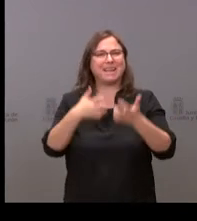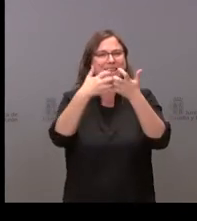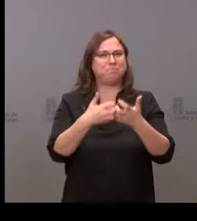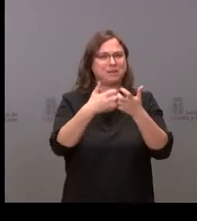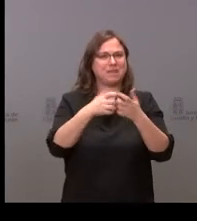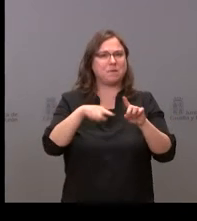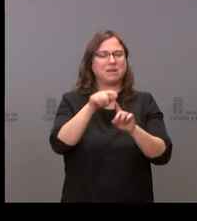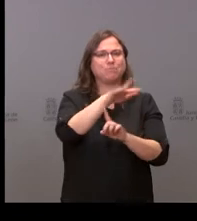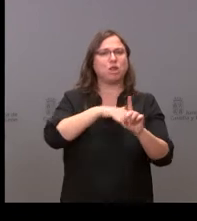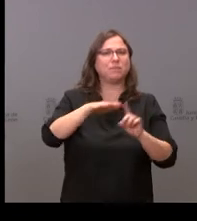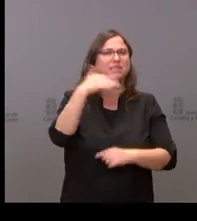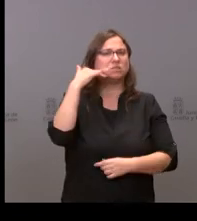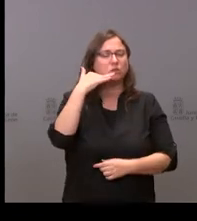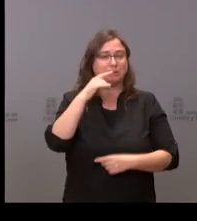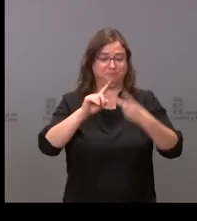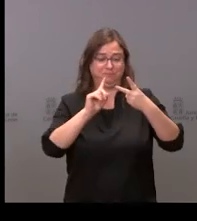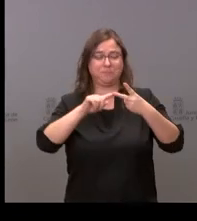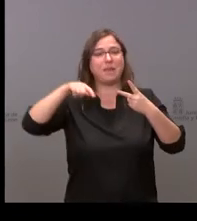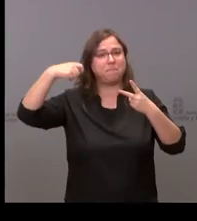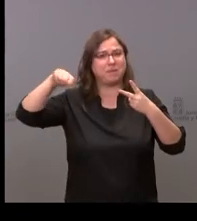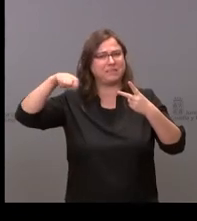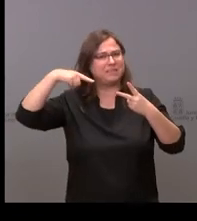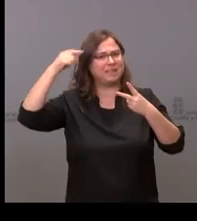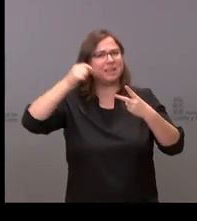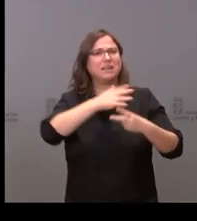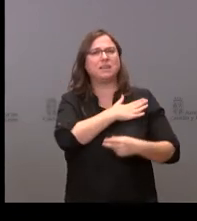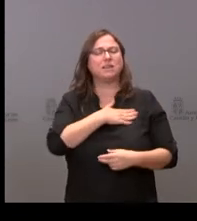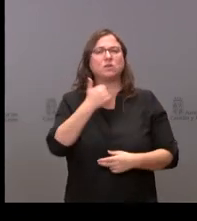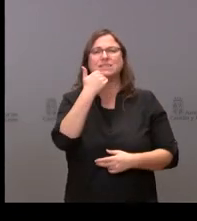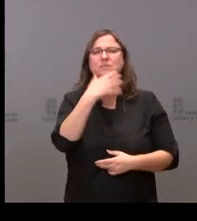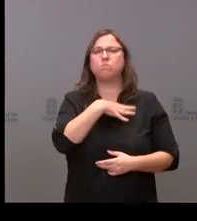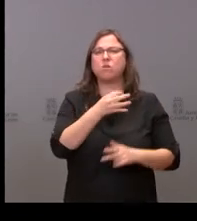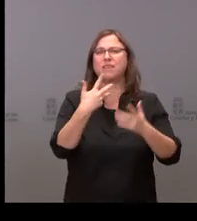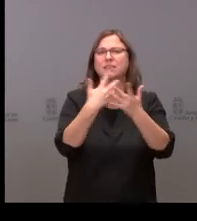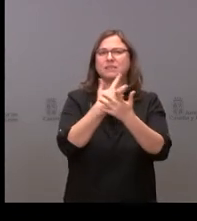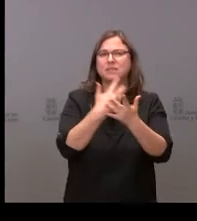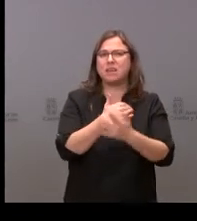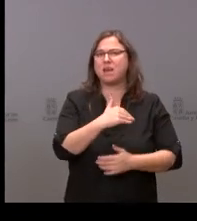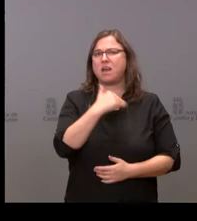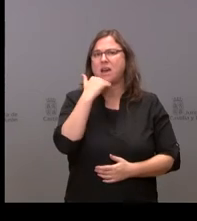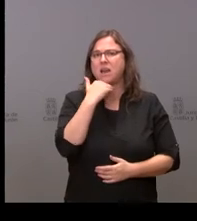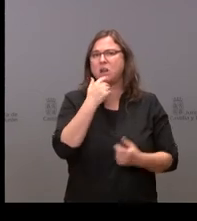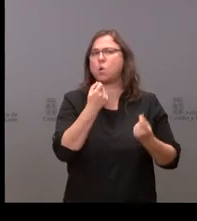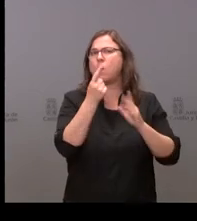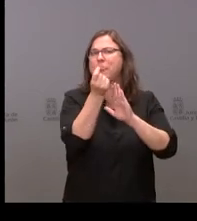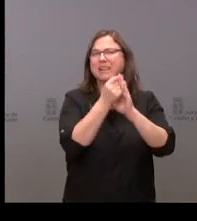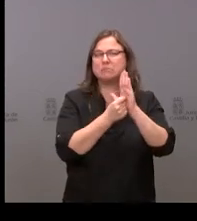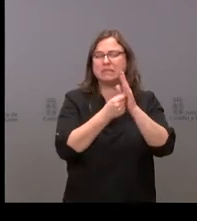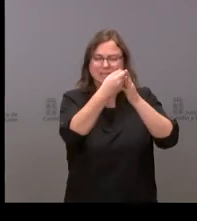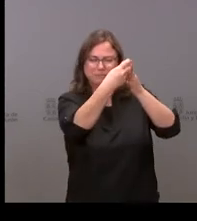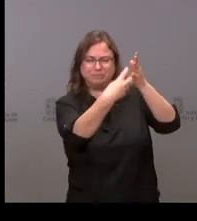al vicepresidente le quería pedir si puede detallarnos alguna de esas no sé ahora mismo cuántas medidas eran entre casi 300